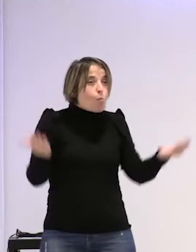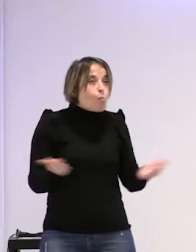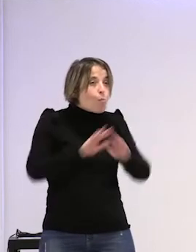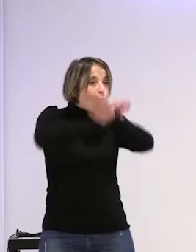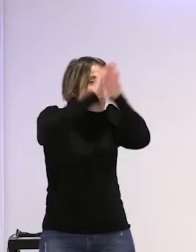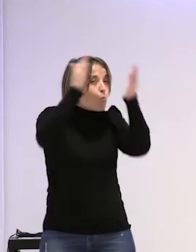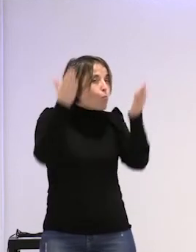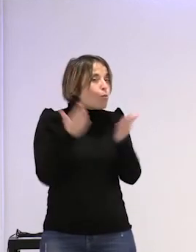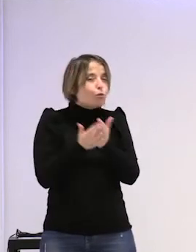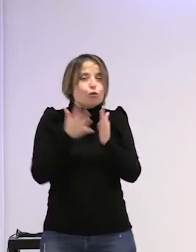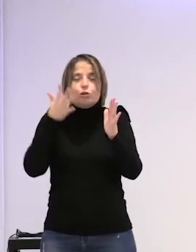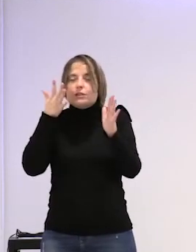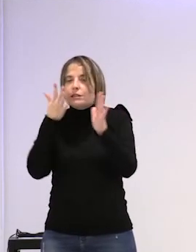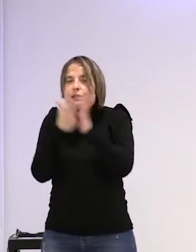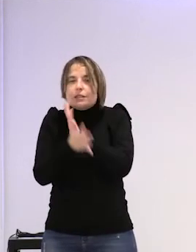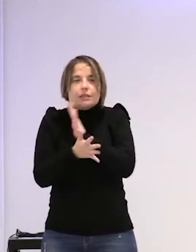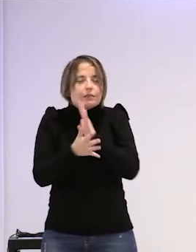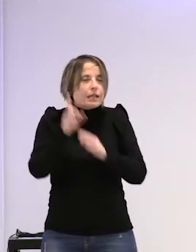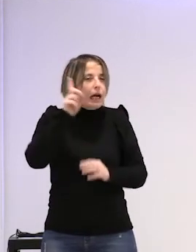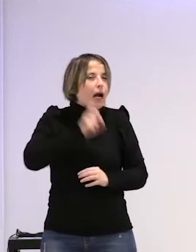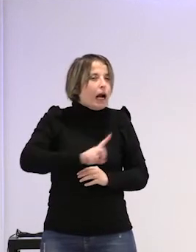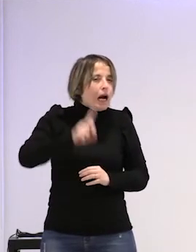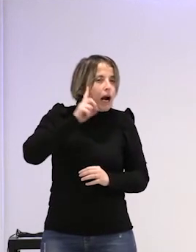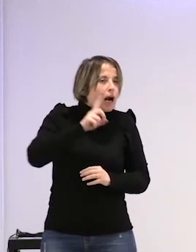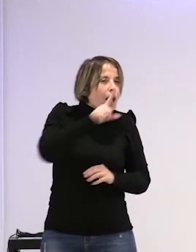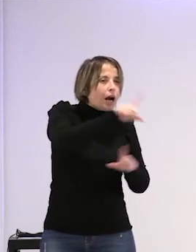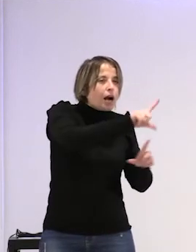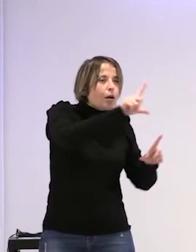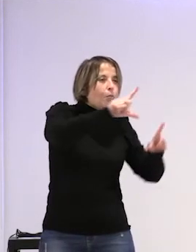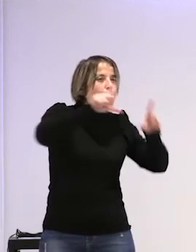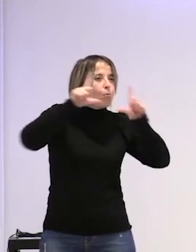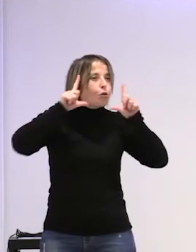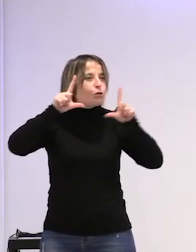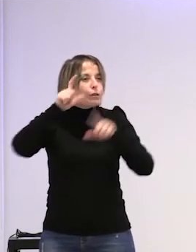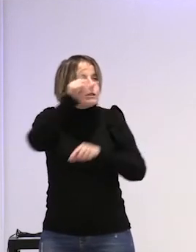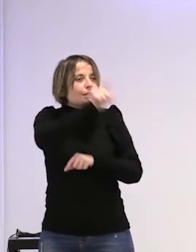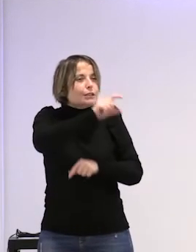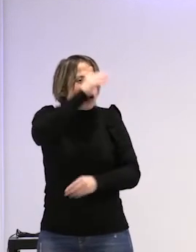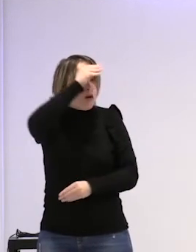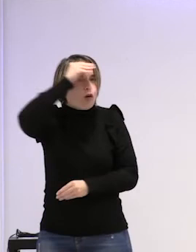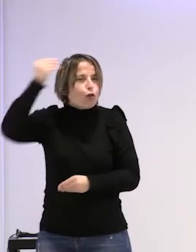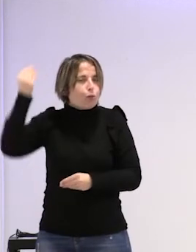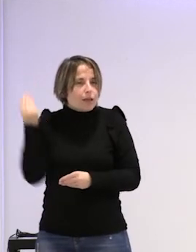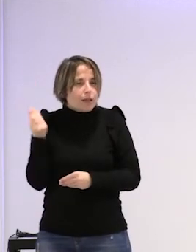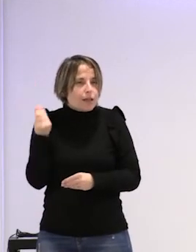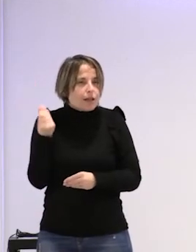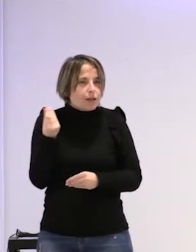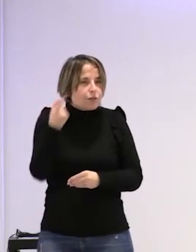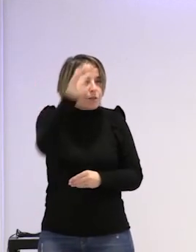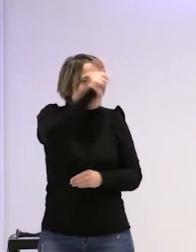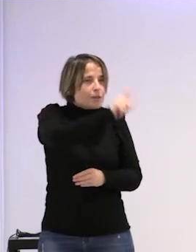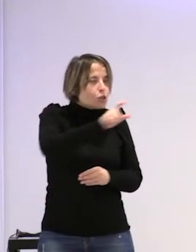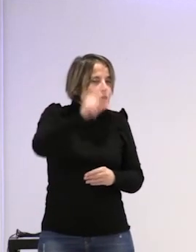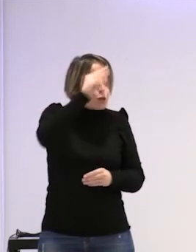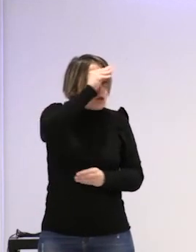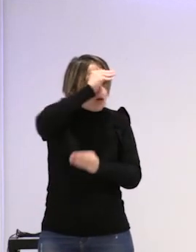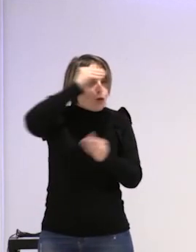convierte en un circo donde los protagonistas son los olvidados tornándose así